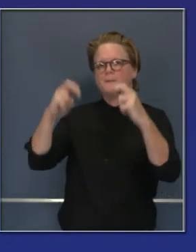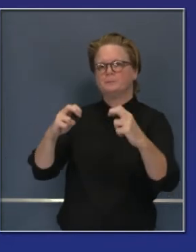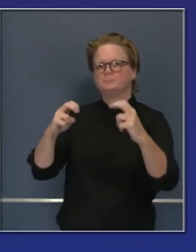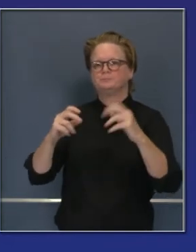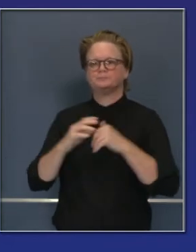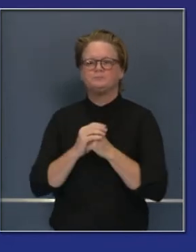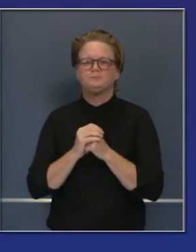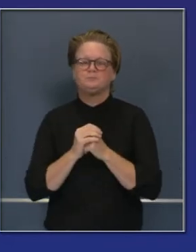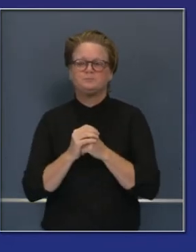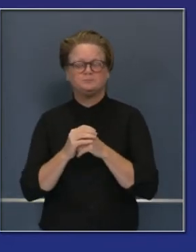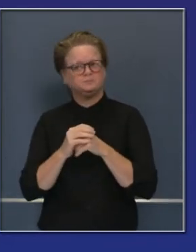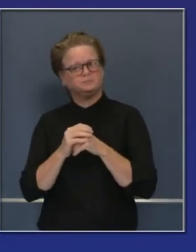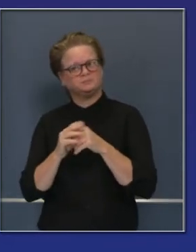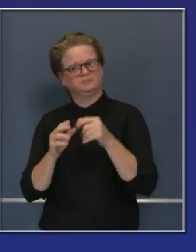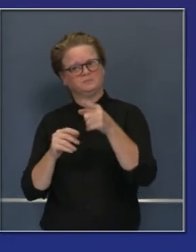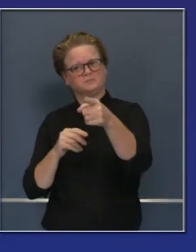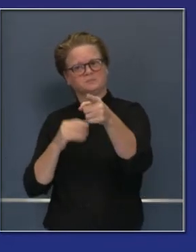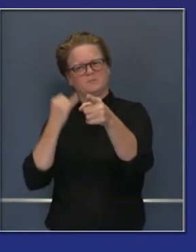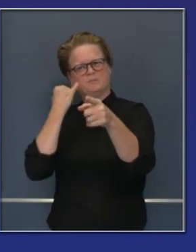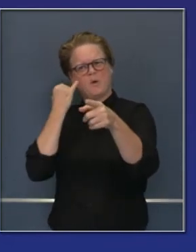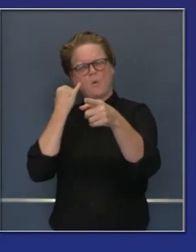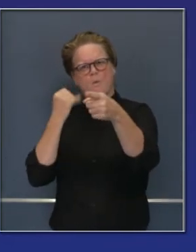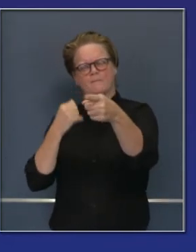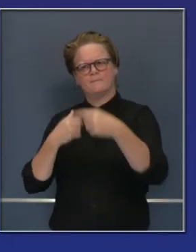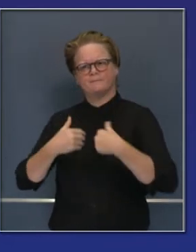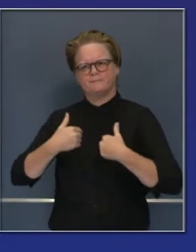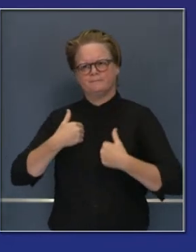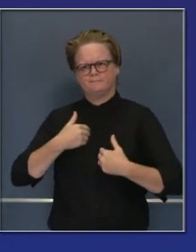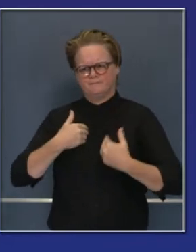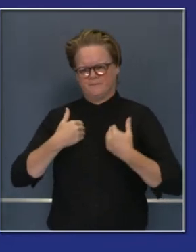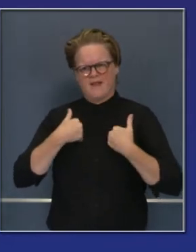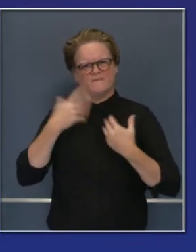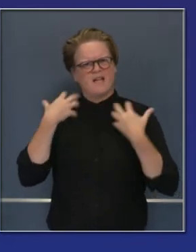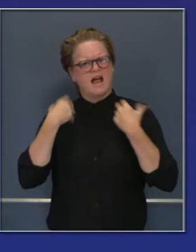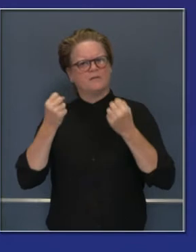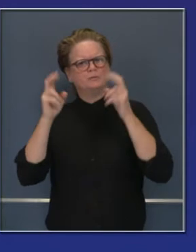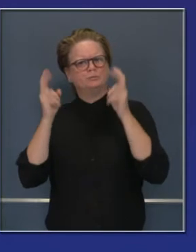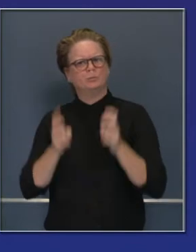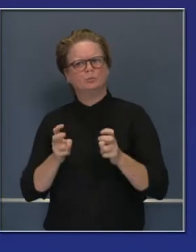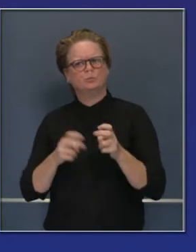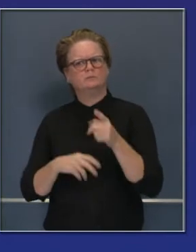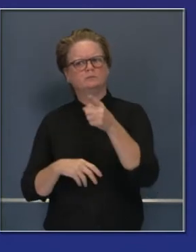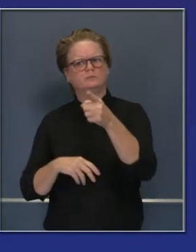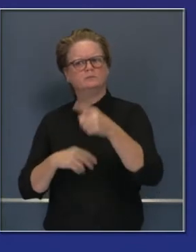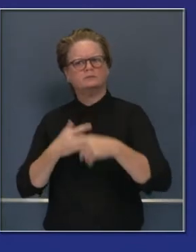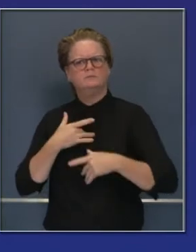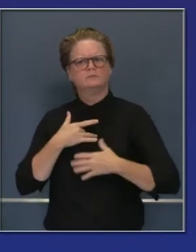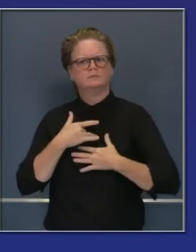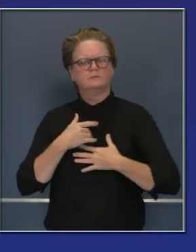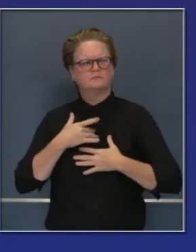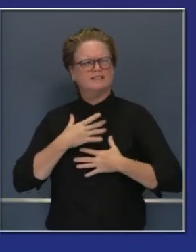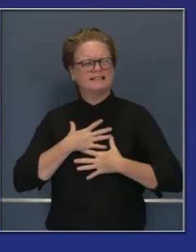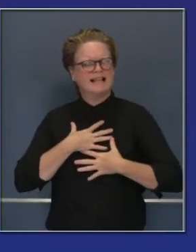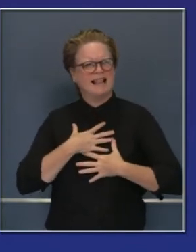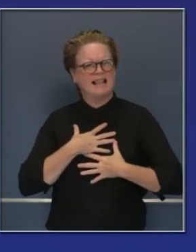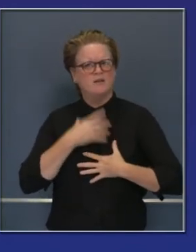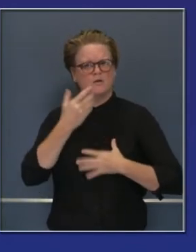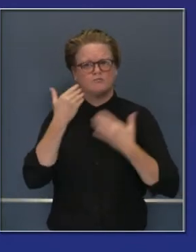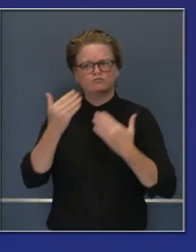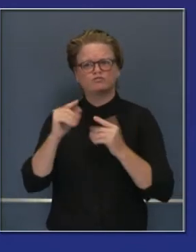fíjense en individuos de alto riesgo deben evitar estas reuniones sociales. Pero si no pueden evitarlo y si asisten,